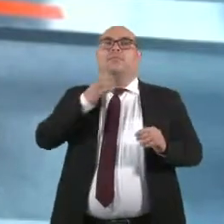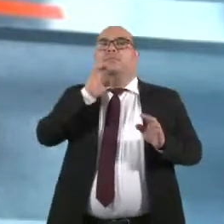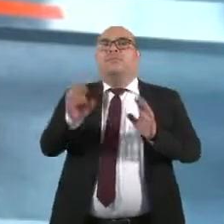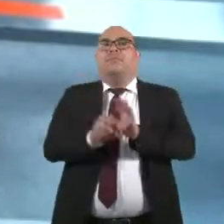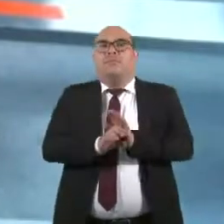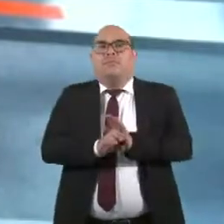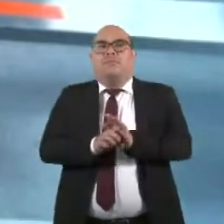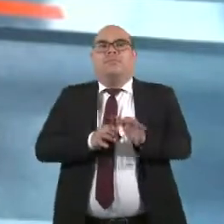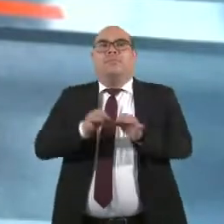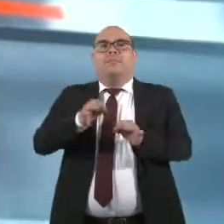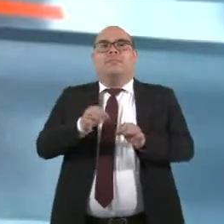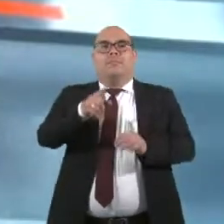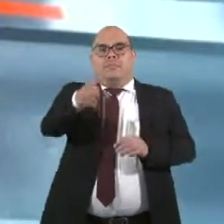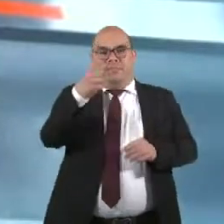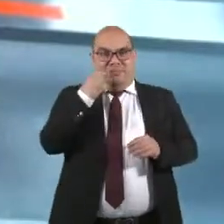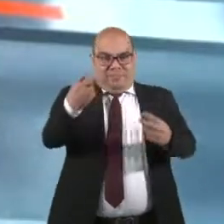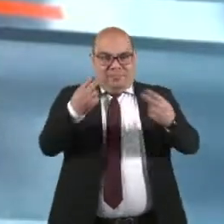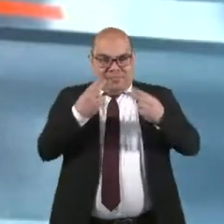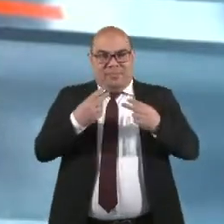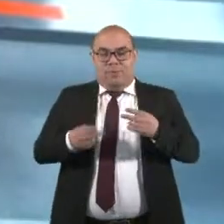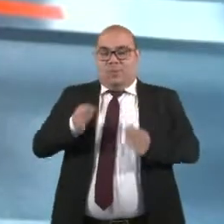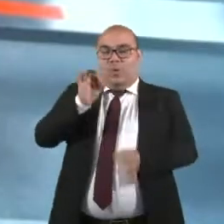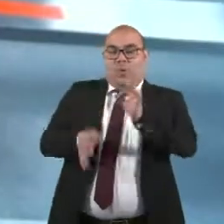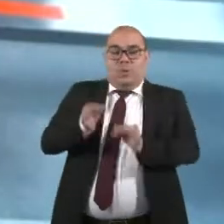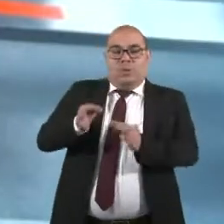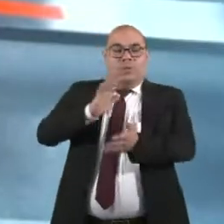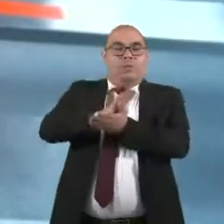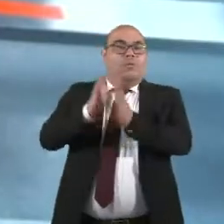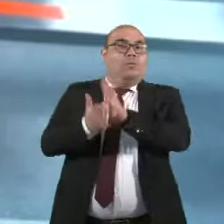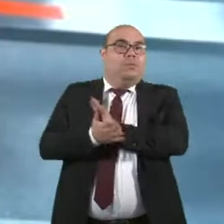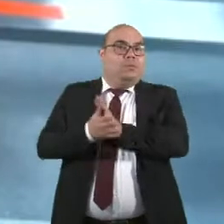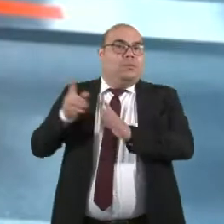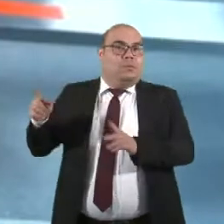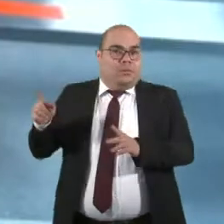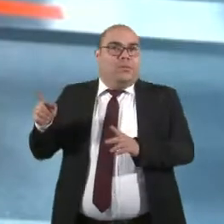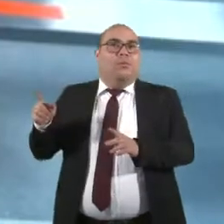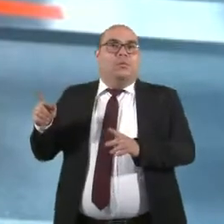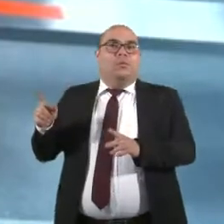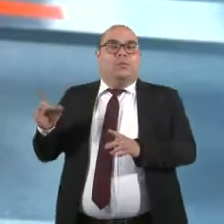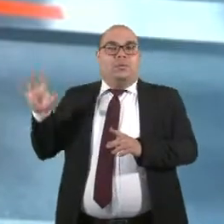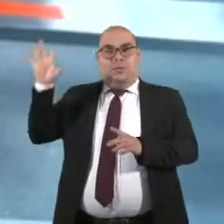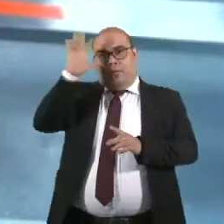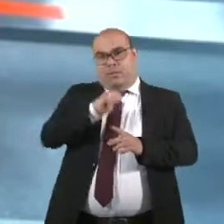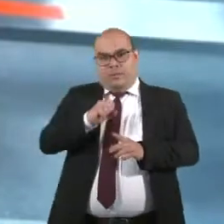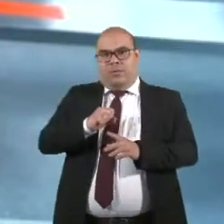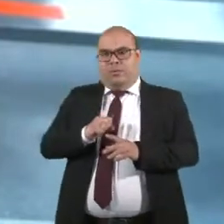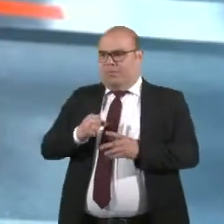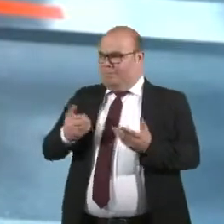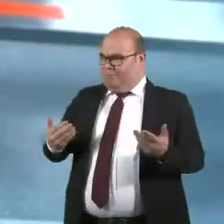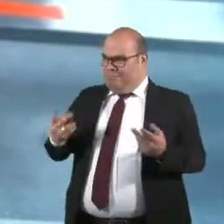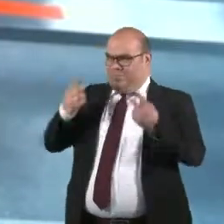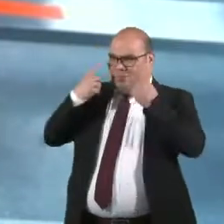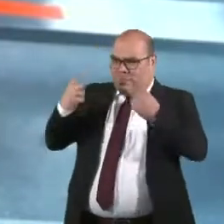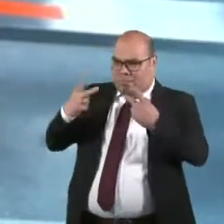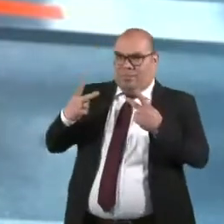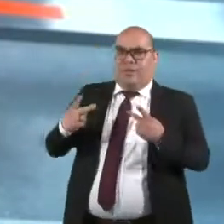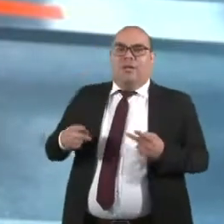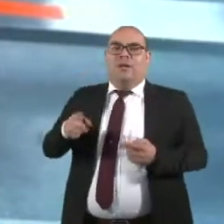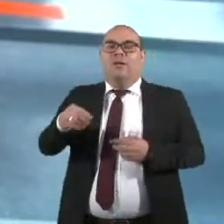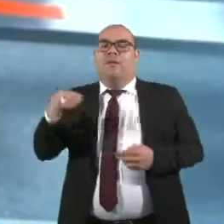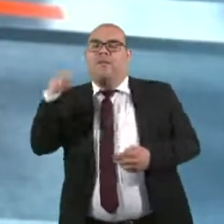usted ve que en Justicia y Paz no se identificó un patrón macrocriminal de falsos positivos.